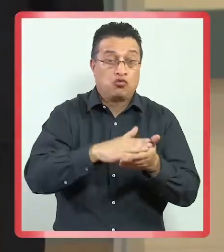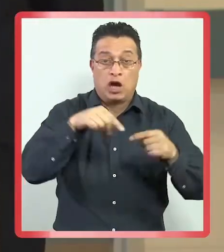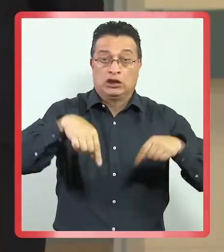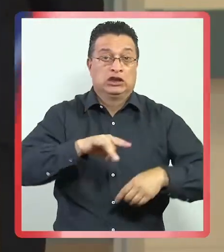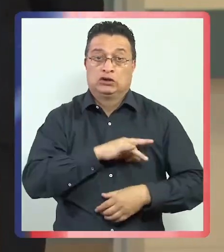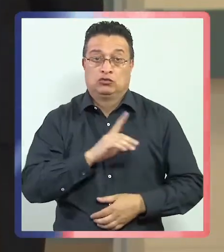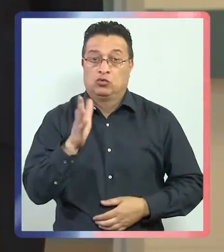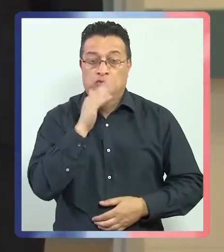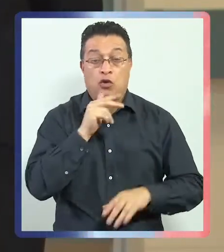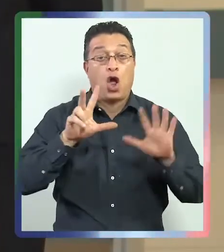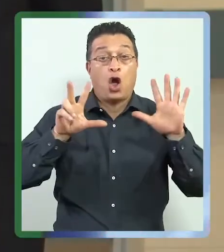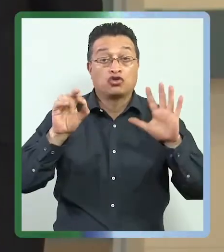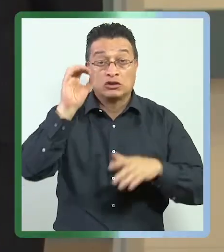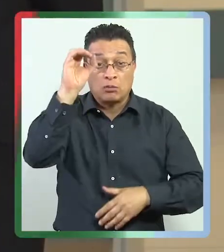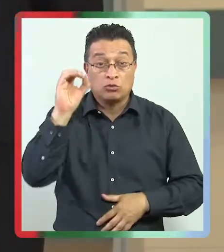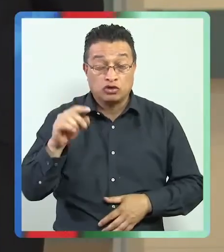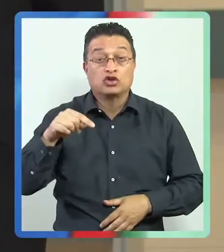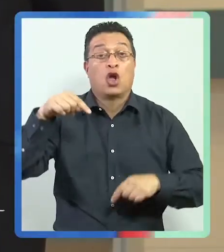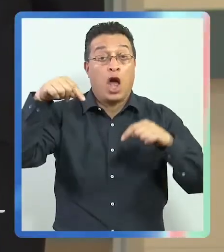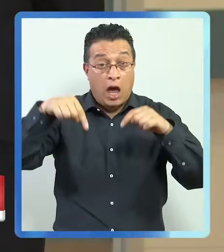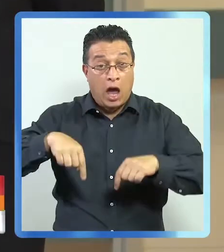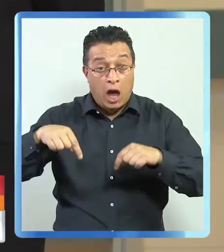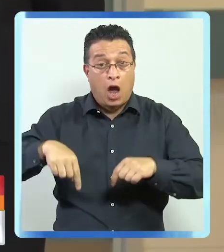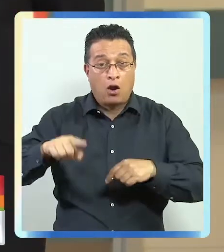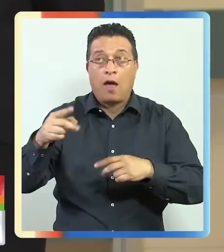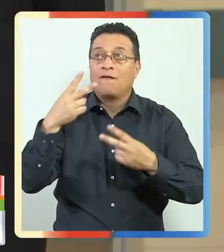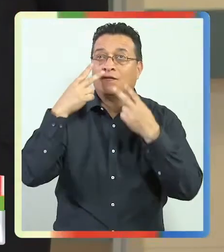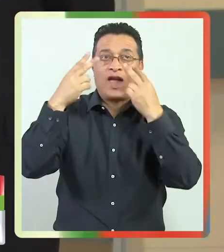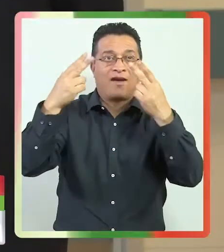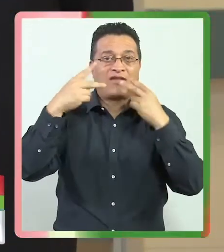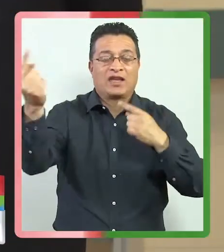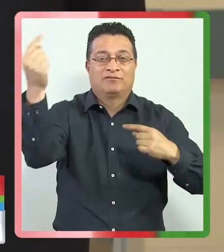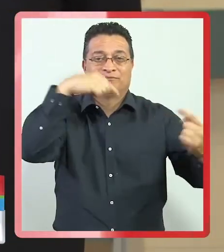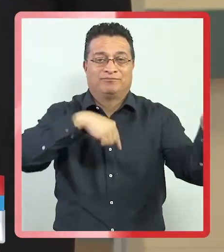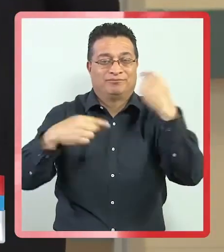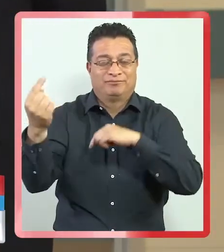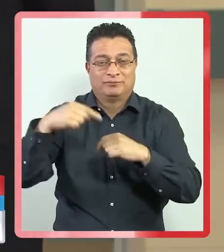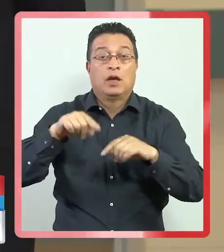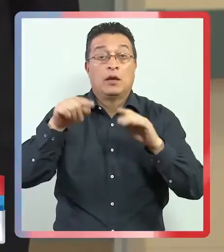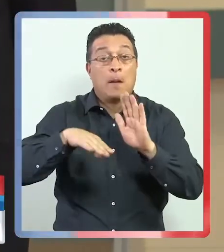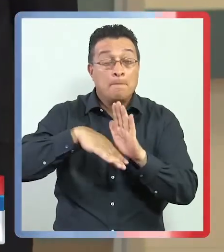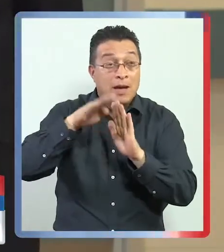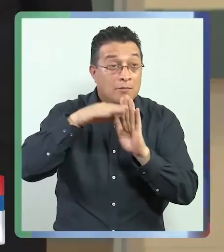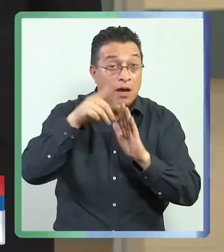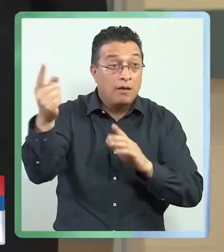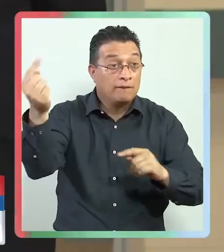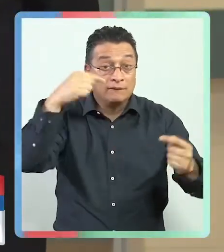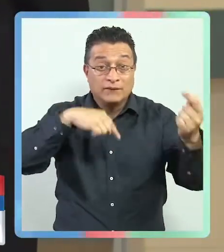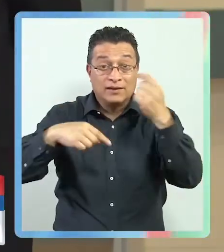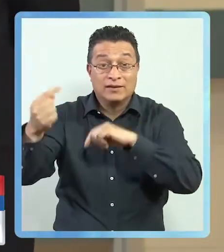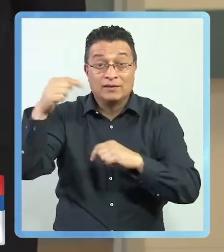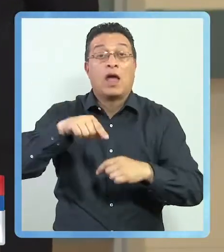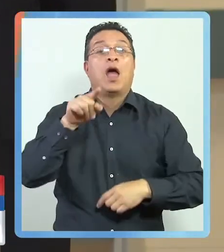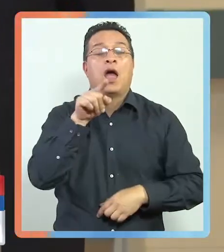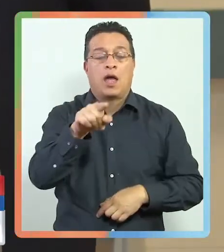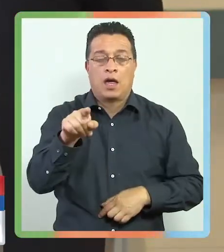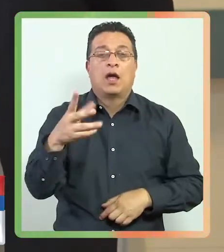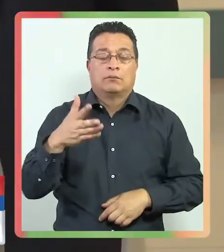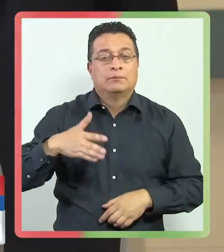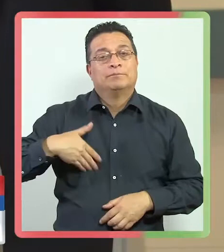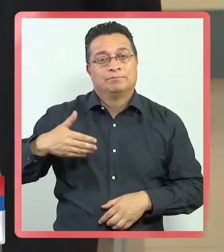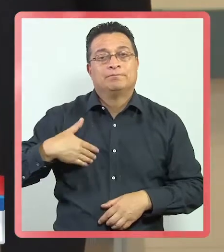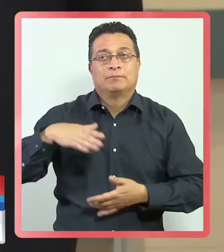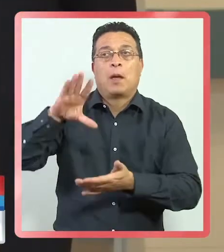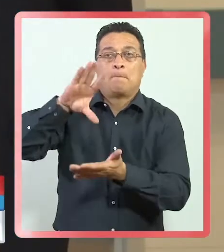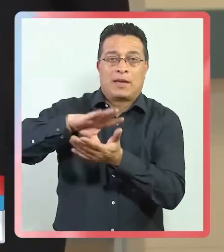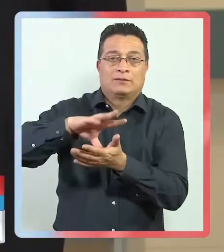El 80% de los casos son de viajeros, y la mayoría de estos viajeros vienen desgraciadamente de un